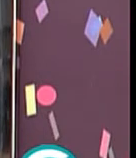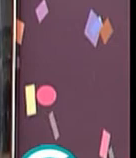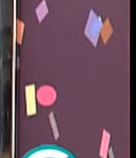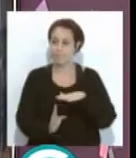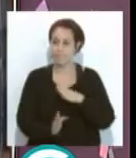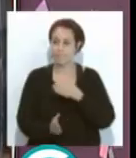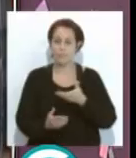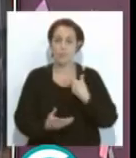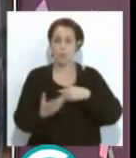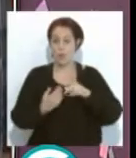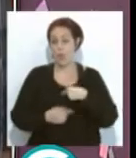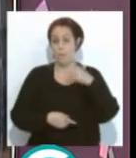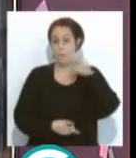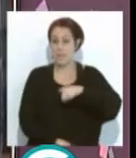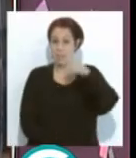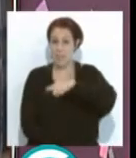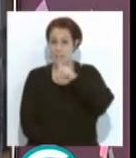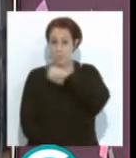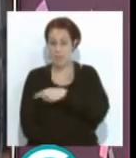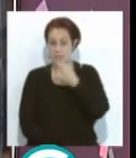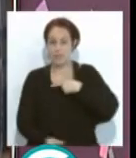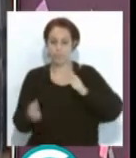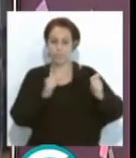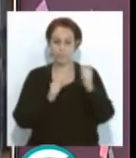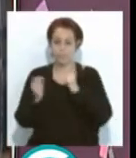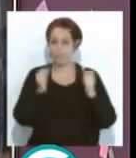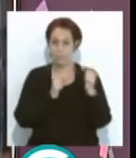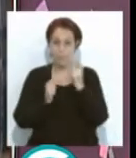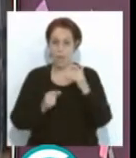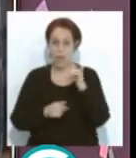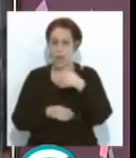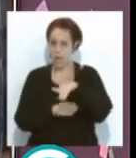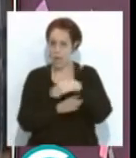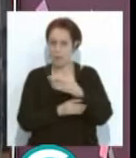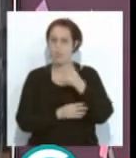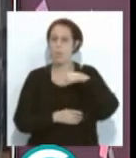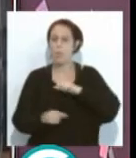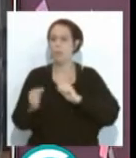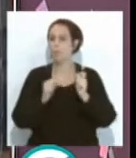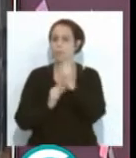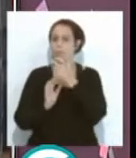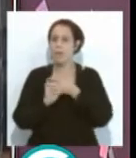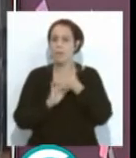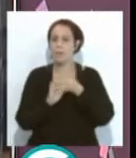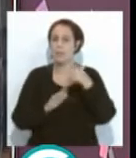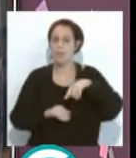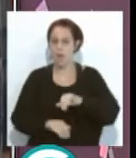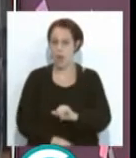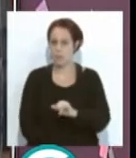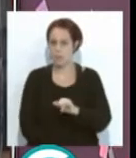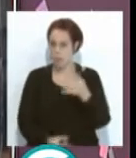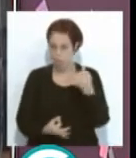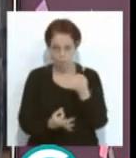contribuir modestamente cada mes al debate que hay en la calle y al debate que se habla también tiene que existir